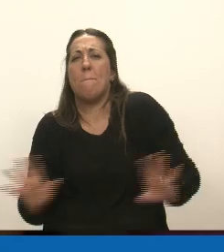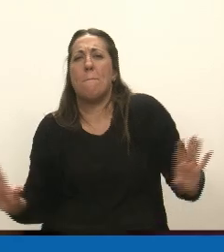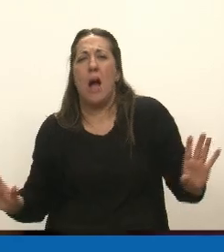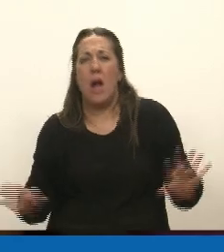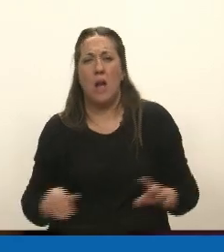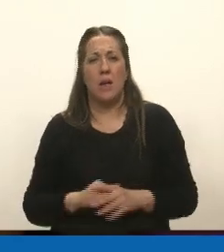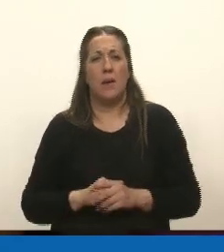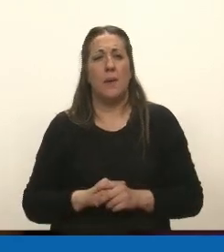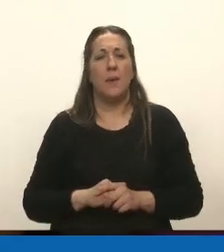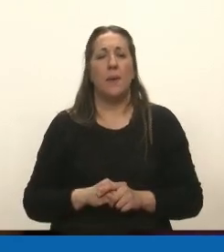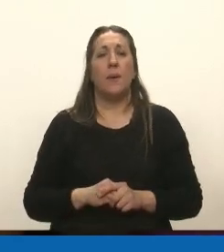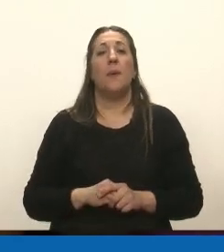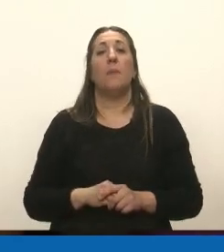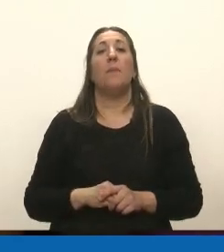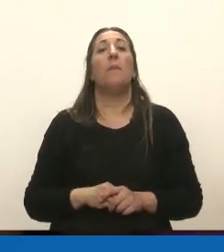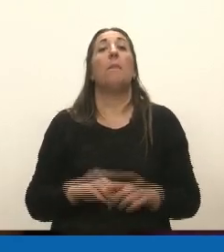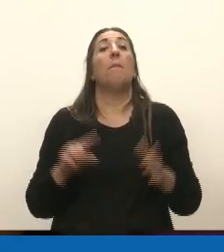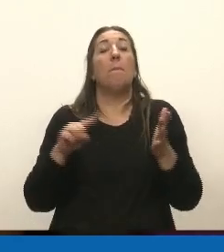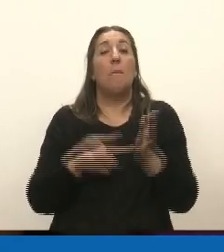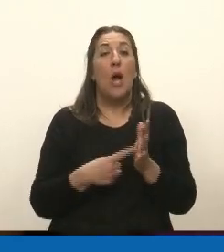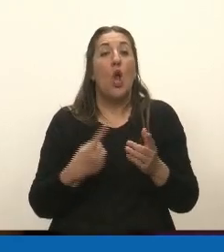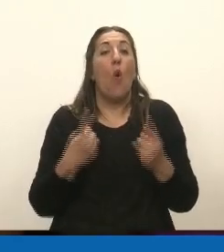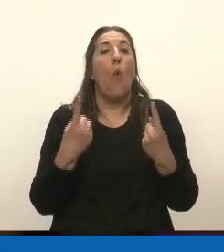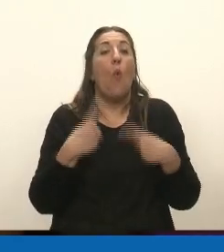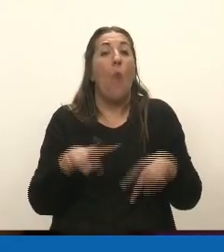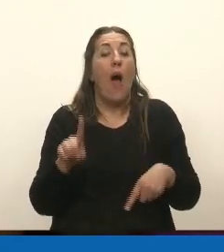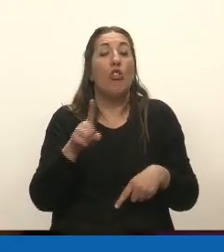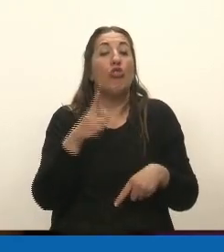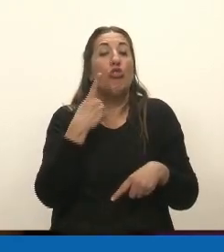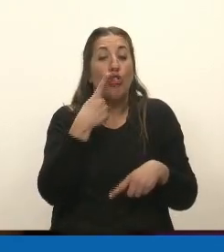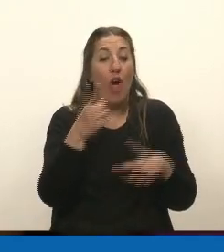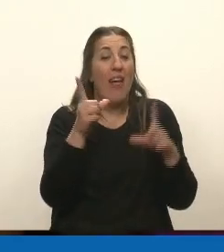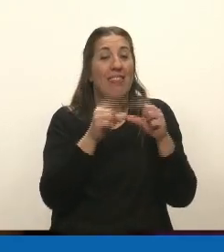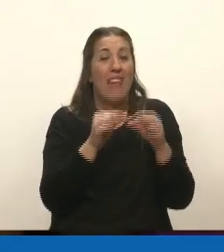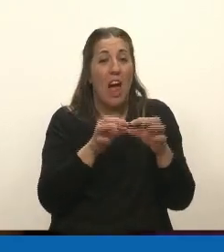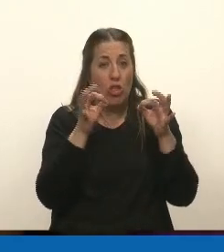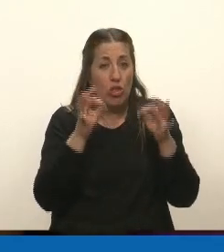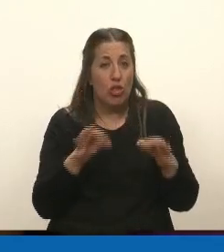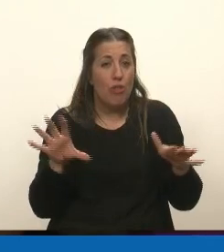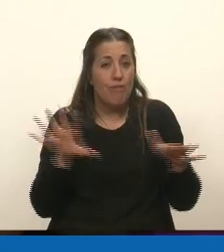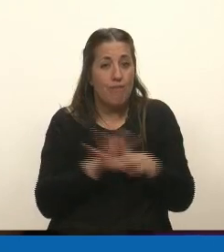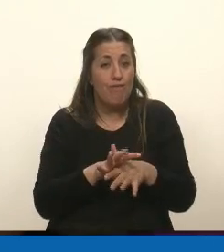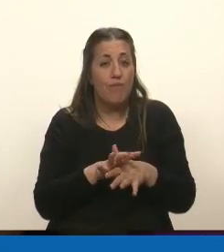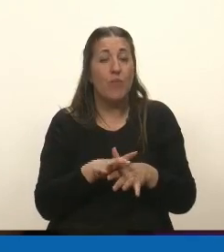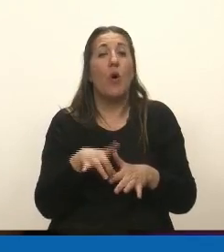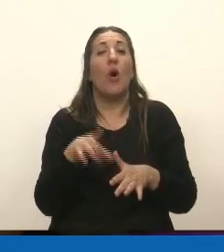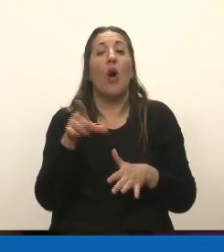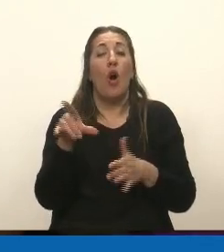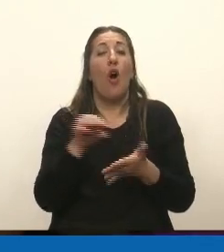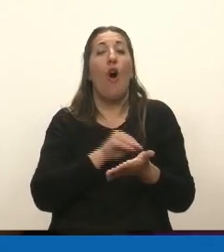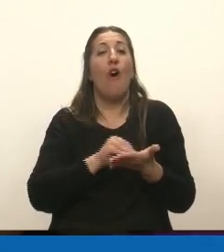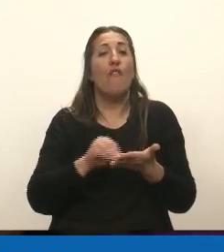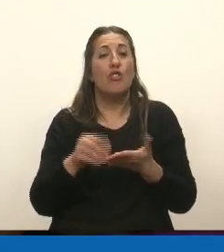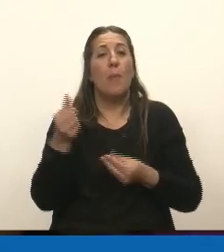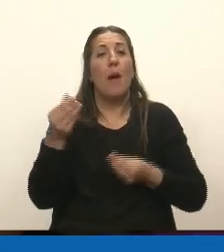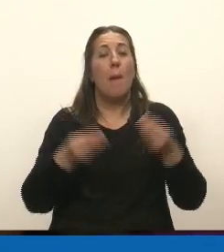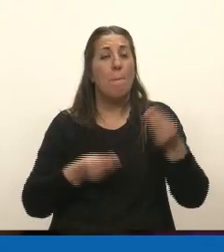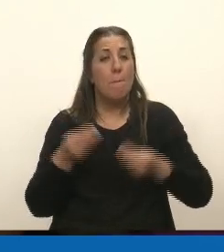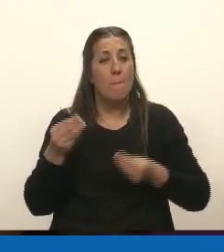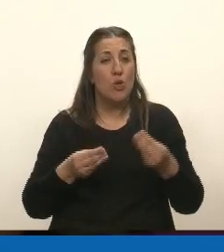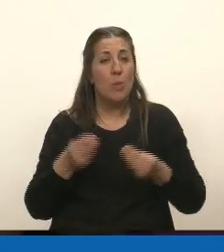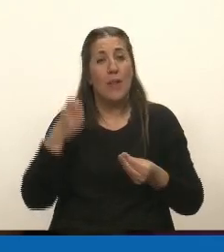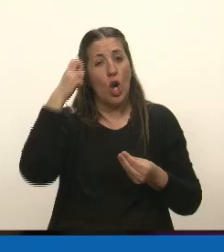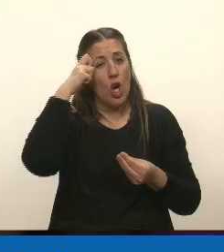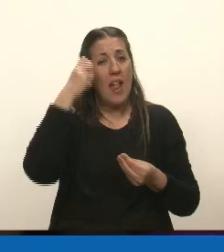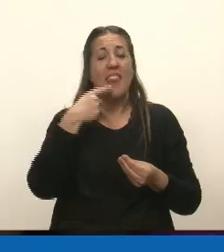Pero cuando uno va a los datos concretos, se encuentra que la Oficina de Presupuestos del Congreso nos ha dicho que el impacto para este